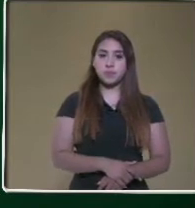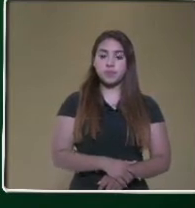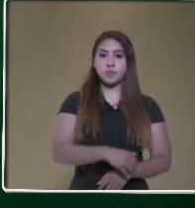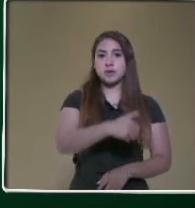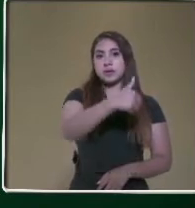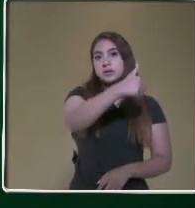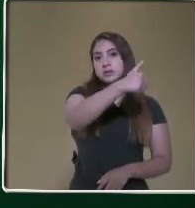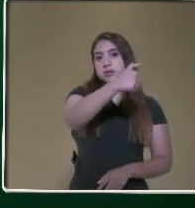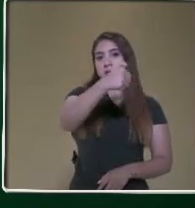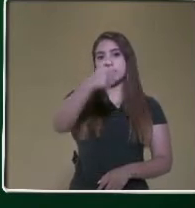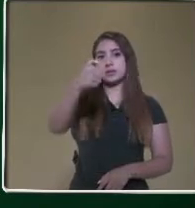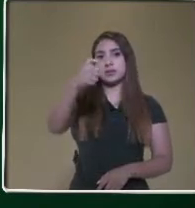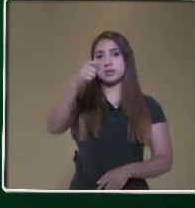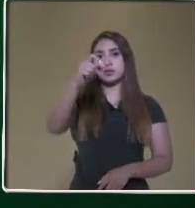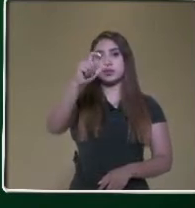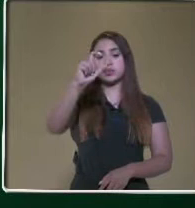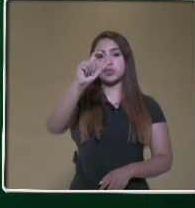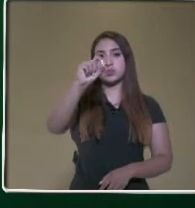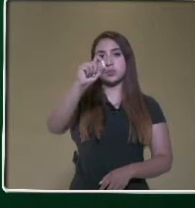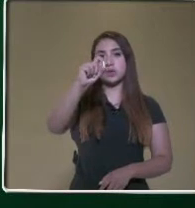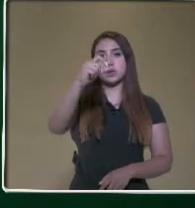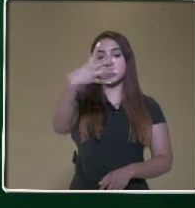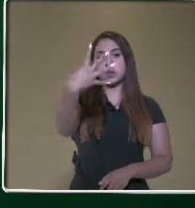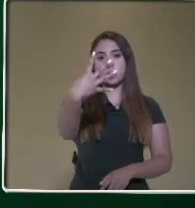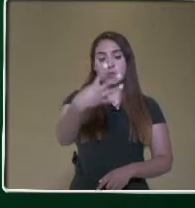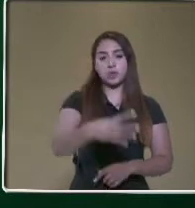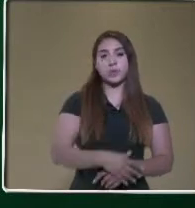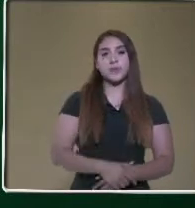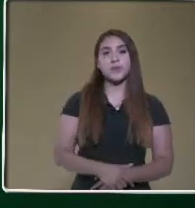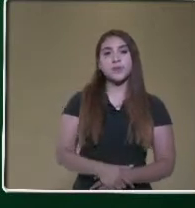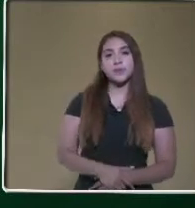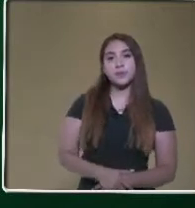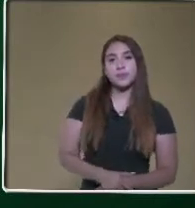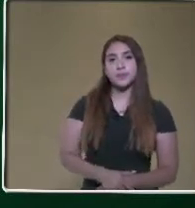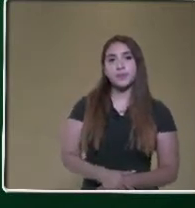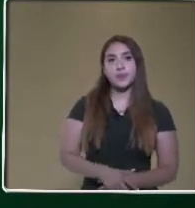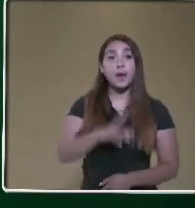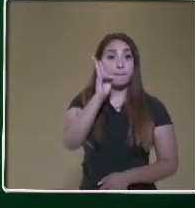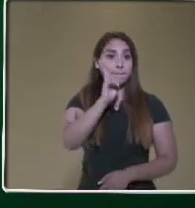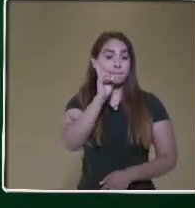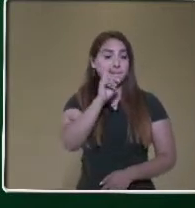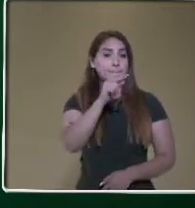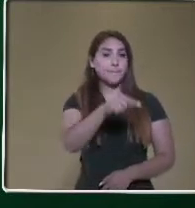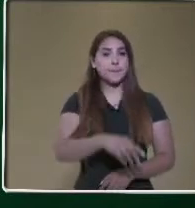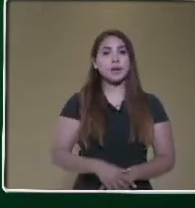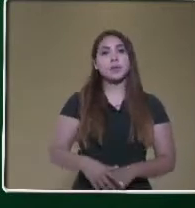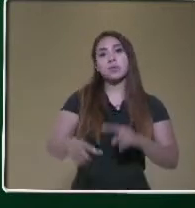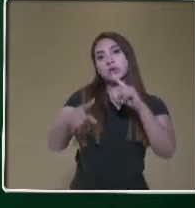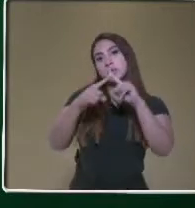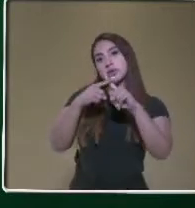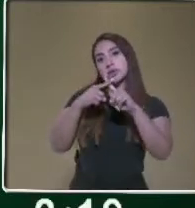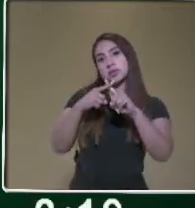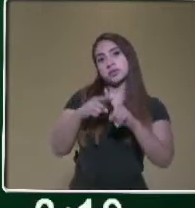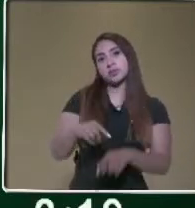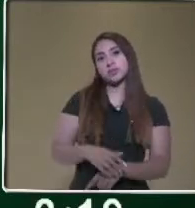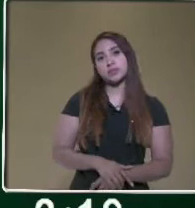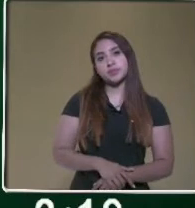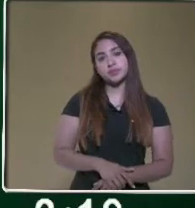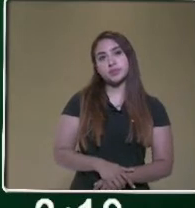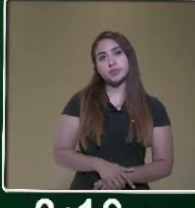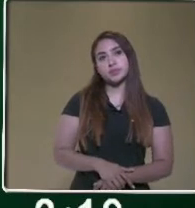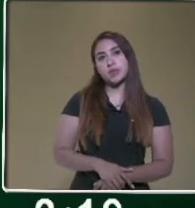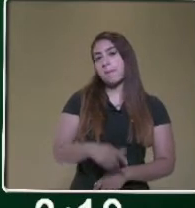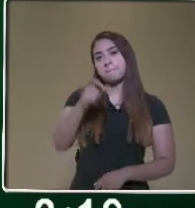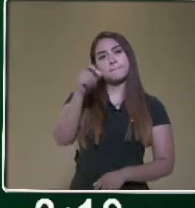624 tenemos en total. Y vamos a ver cómo en la operación directa, en la multiplicación directa, nos va a dar exactamente